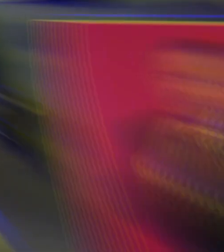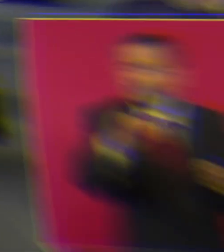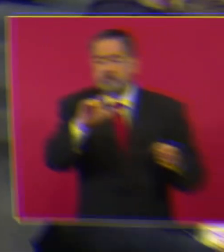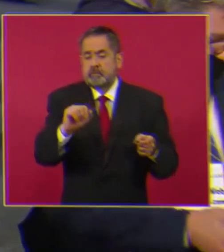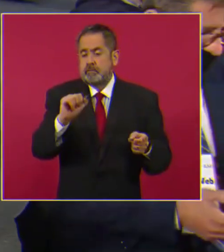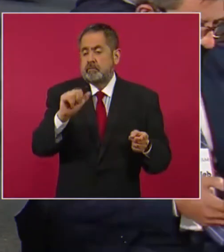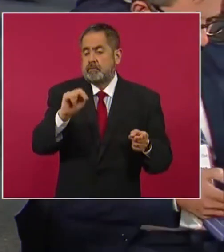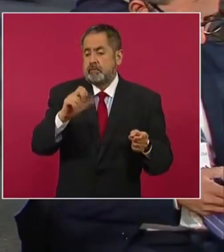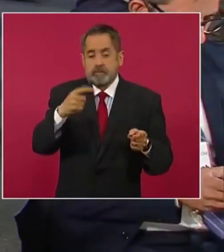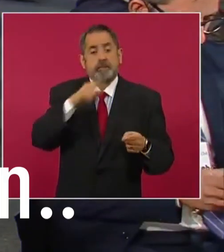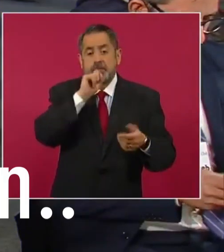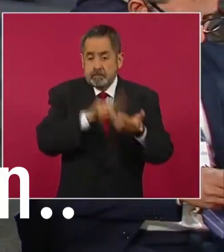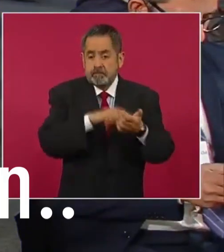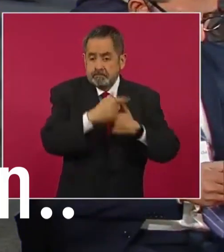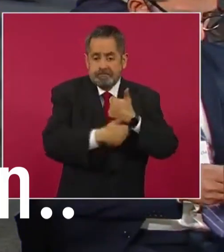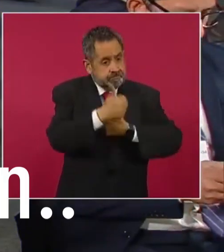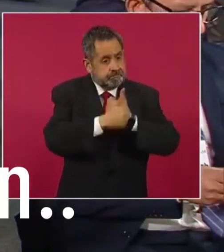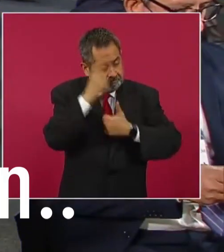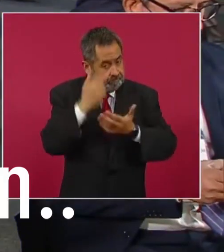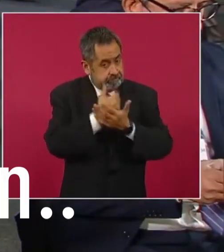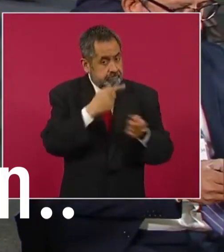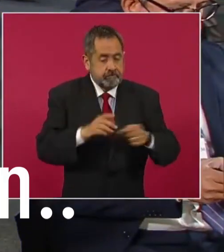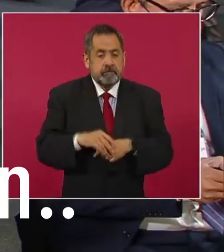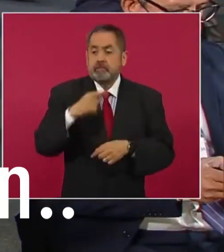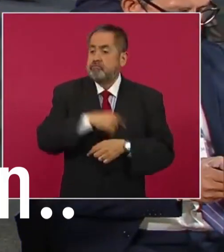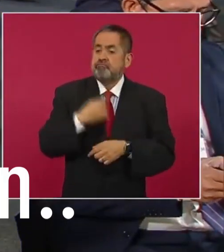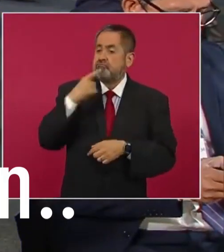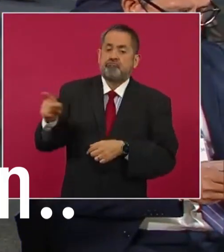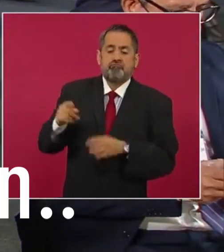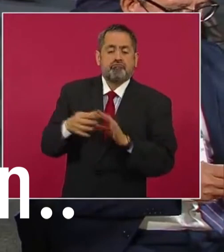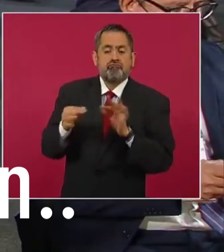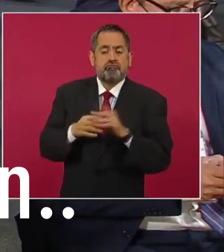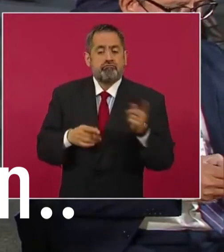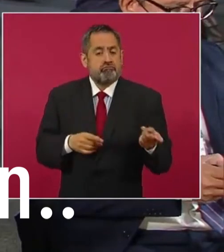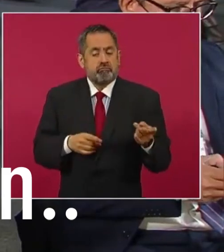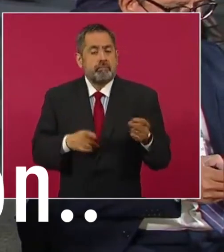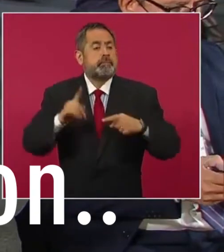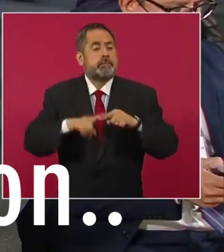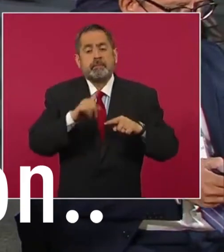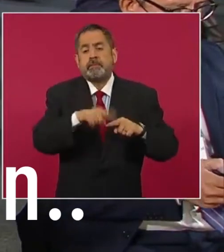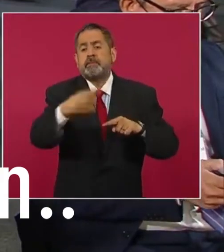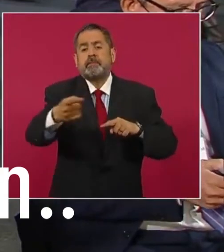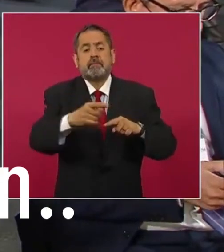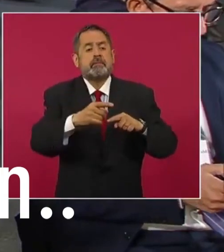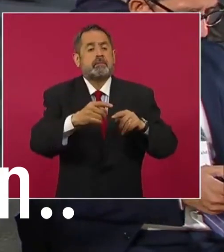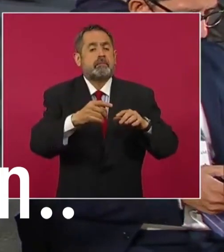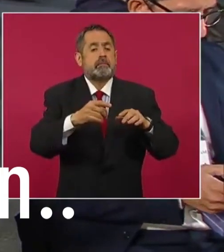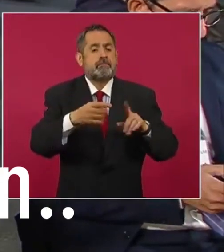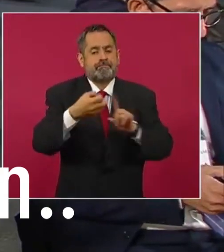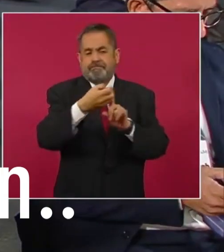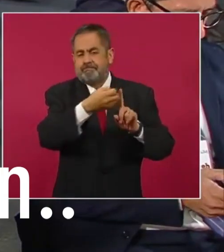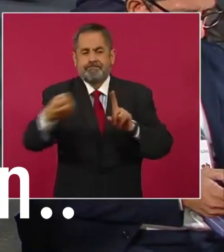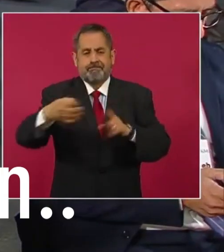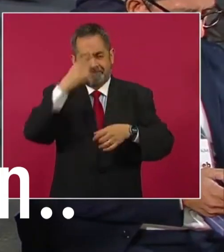También está contendiendo y bueno, pues ella denunció que la organización presidente de estas